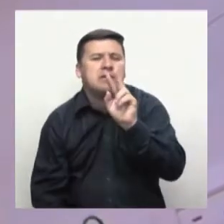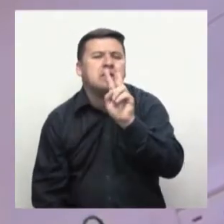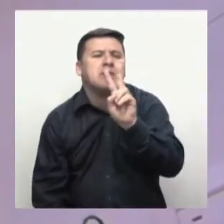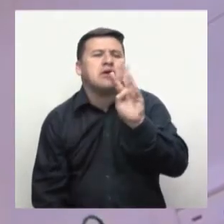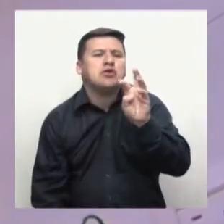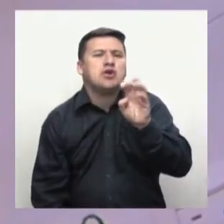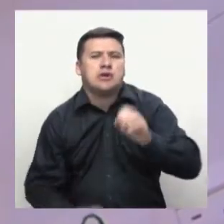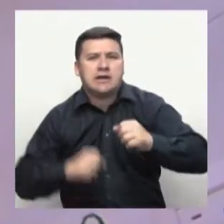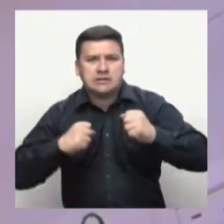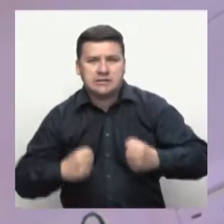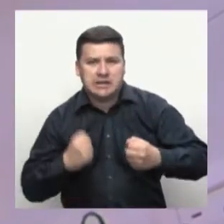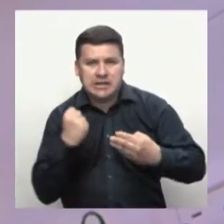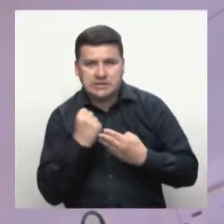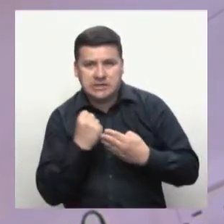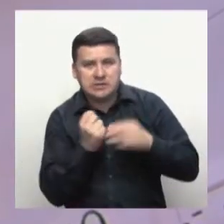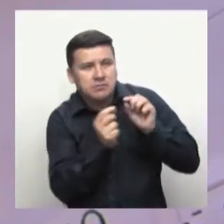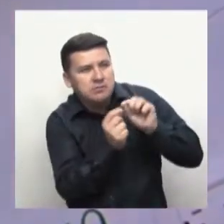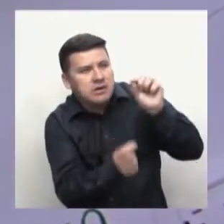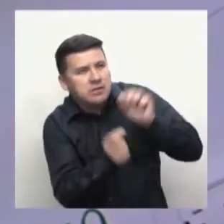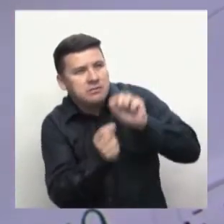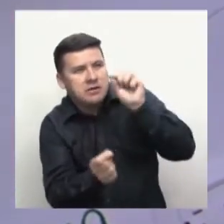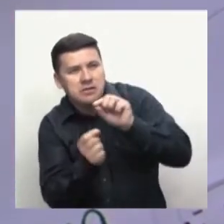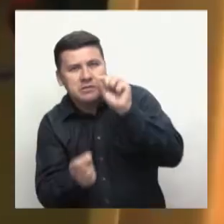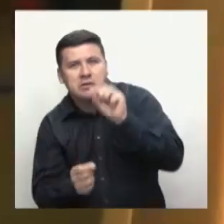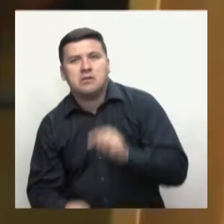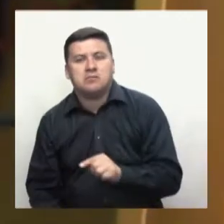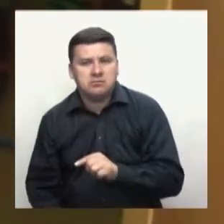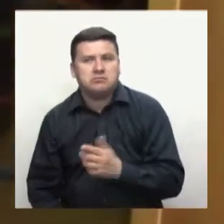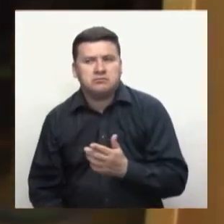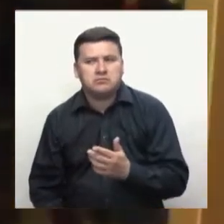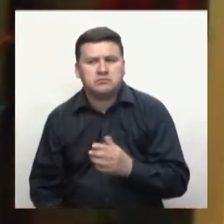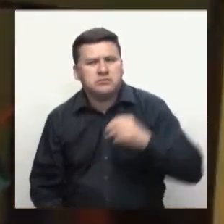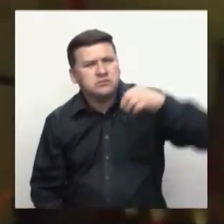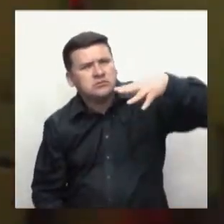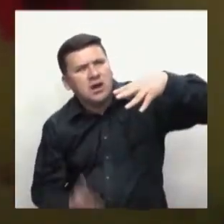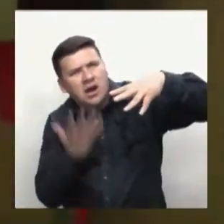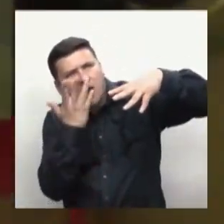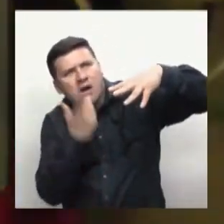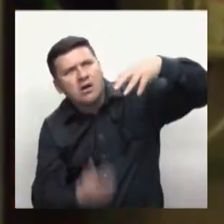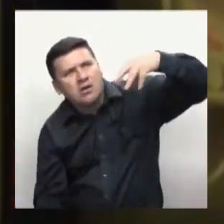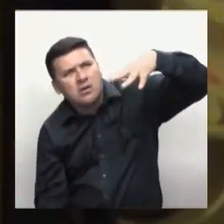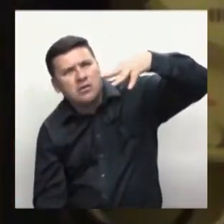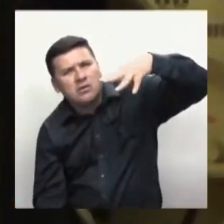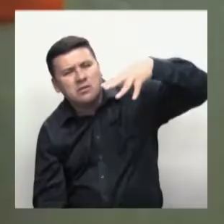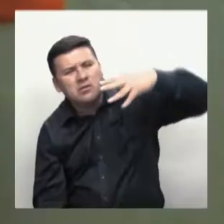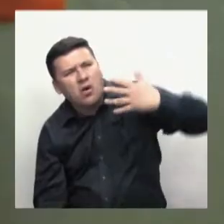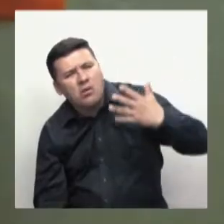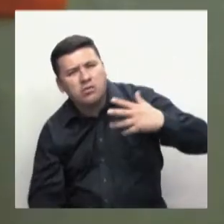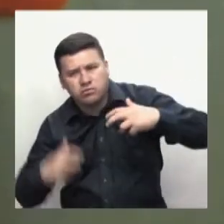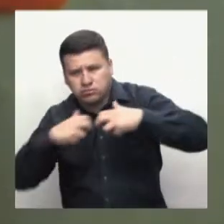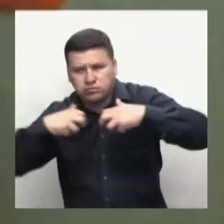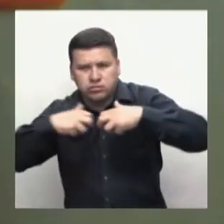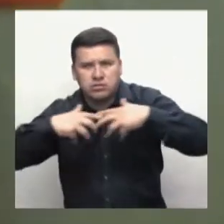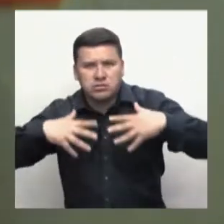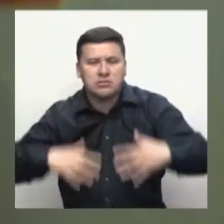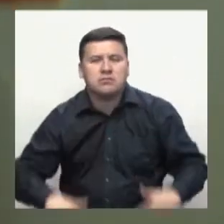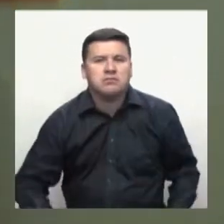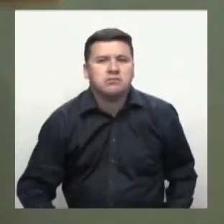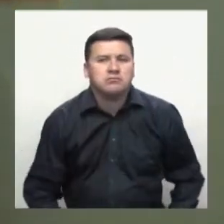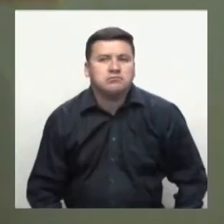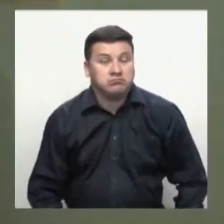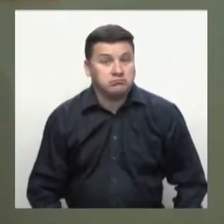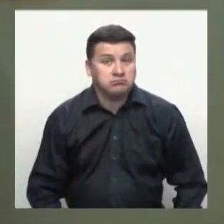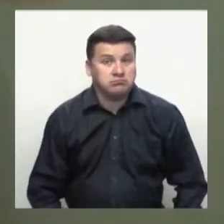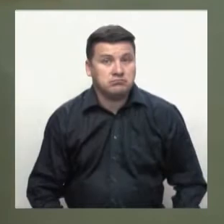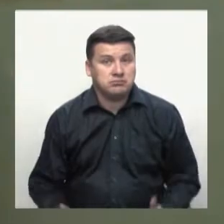y estas mediciones se hacían en cuanto al consumo de energía y otros equipos energéticos. Y los beneficios fueron